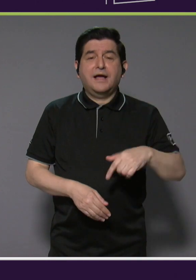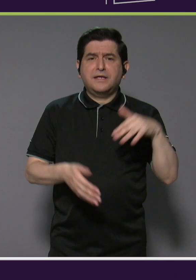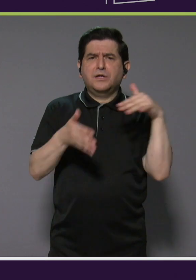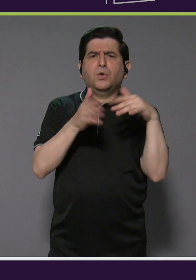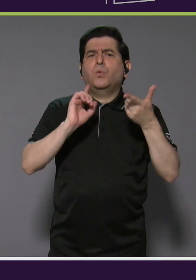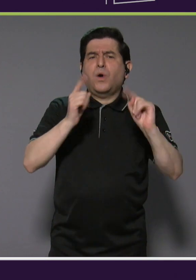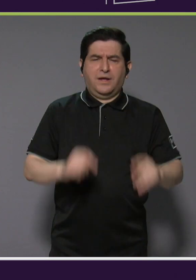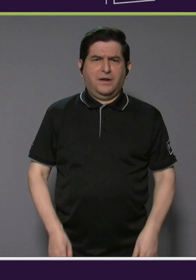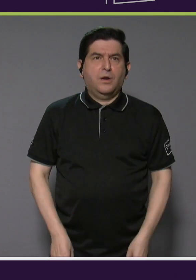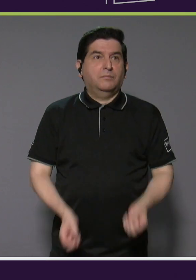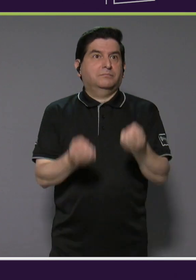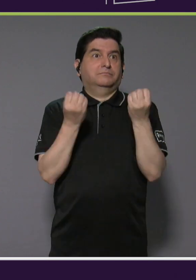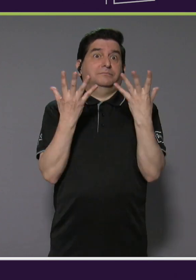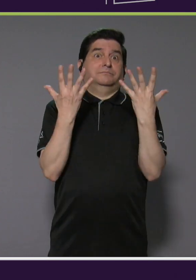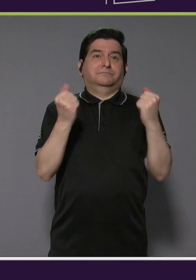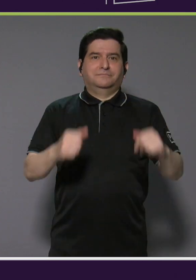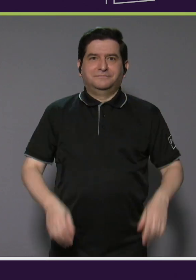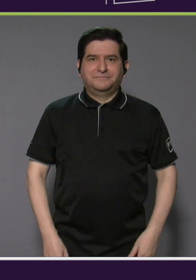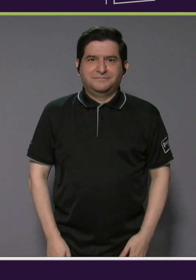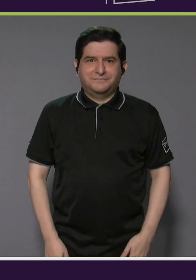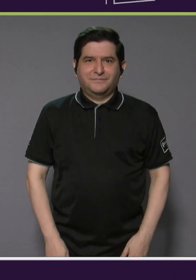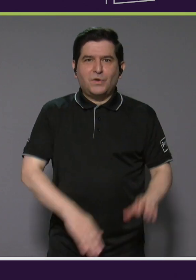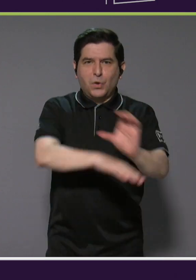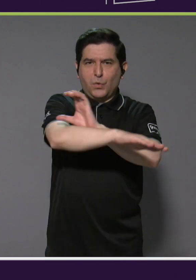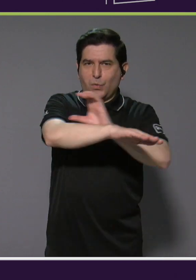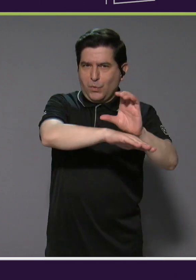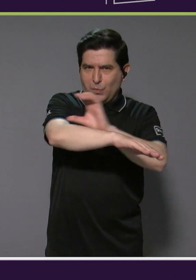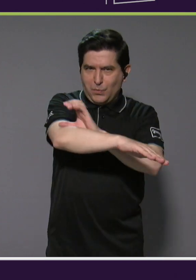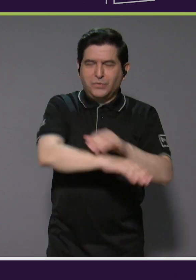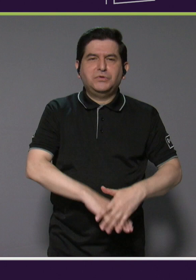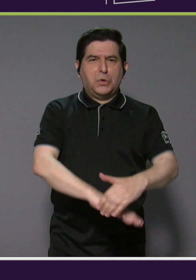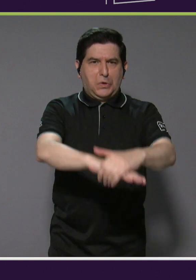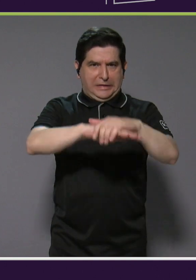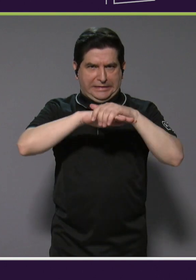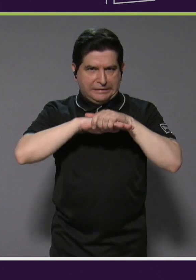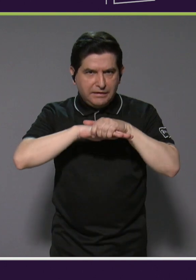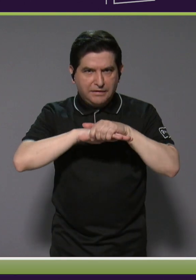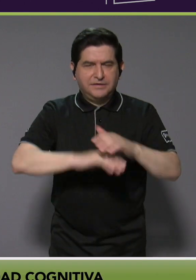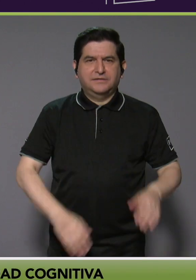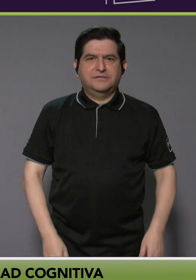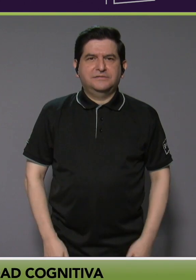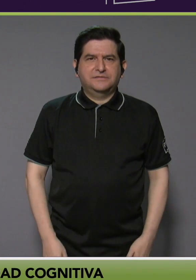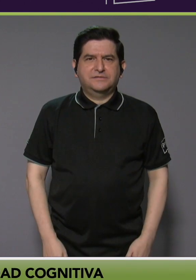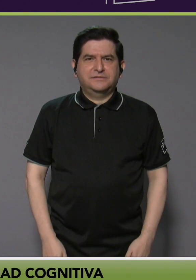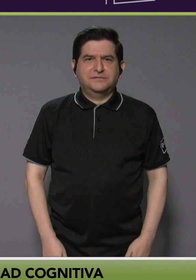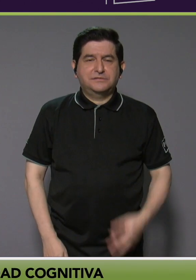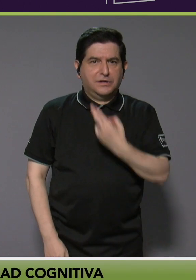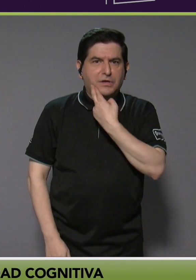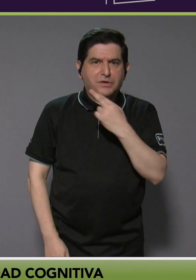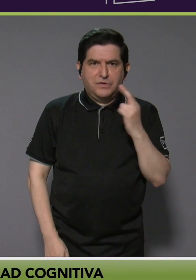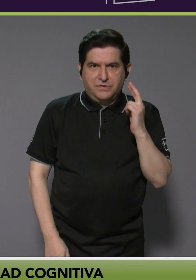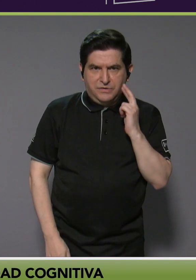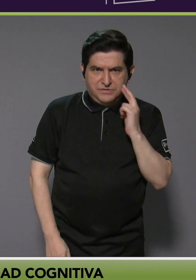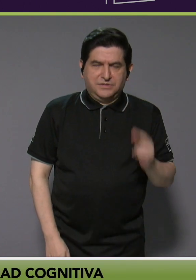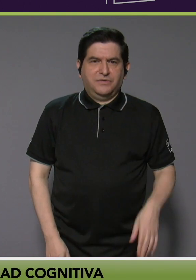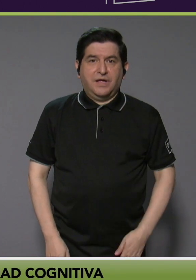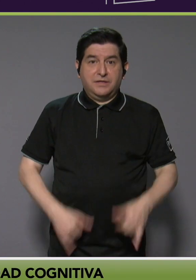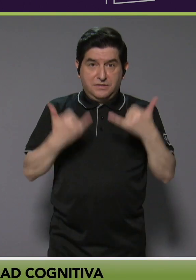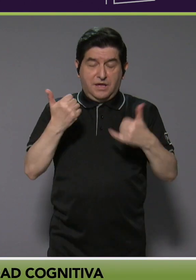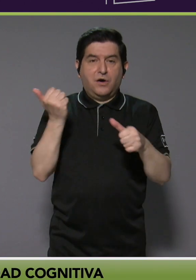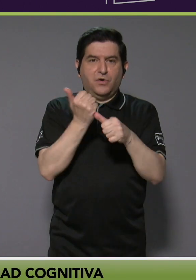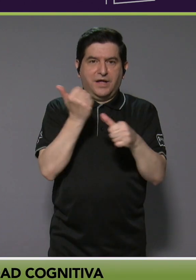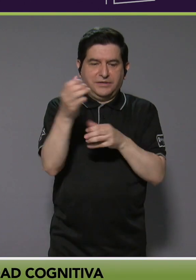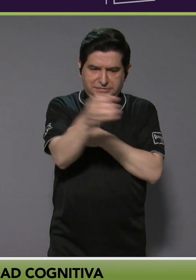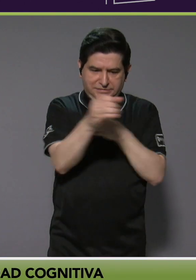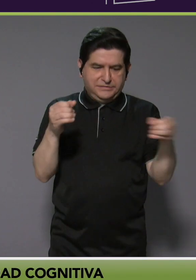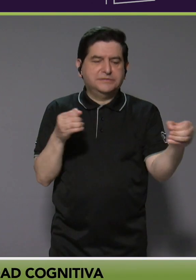Un montón. Son computación, inglés, restaurante y ahora asistente de